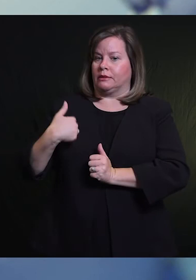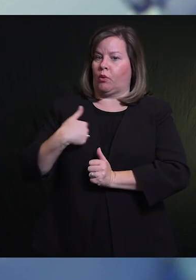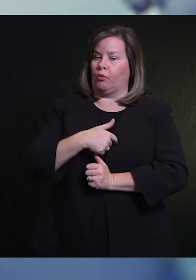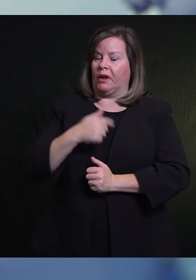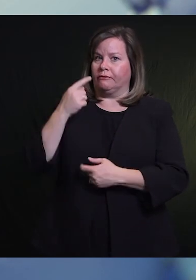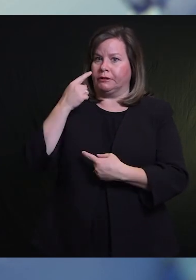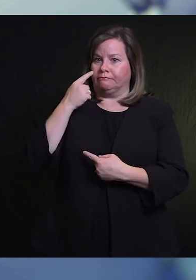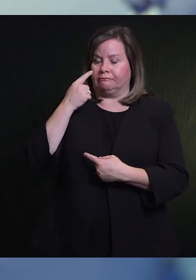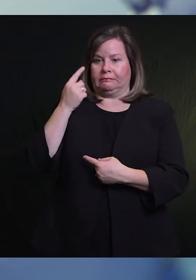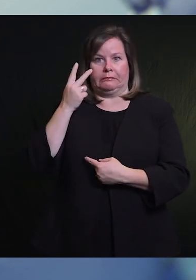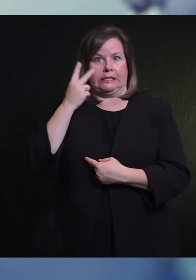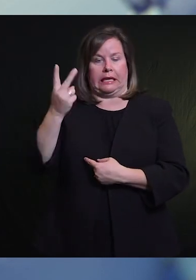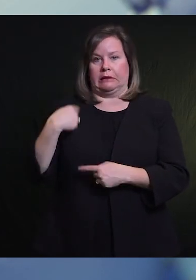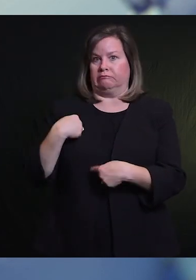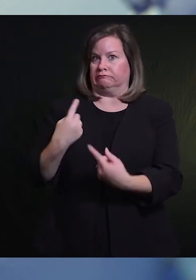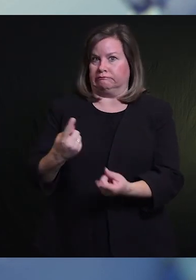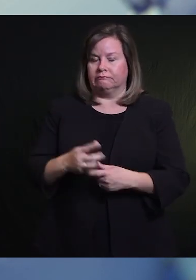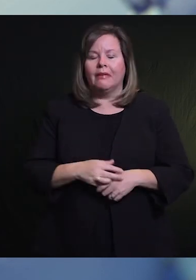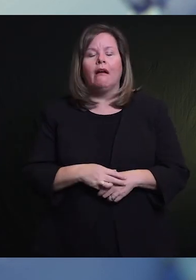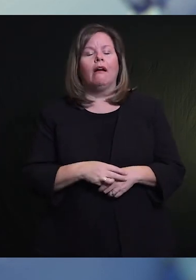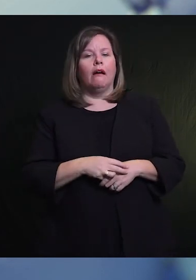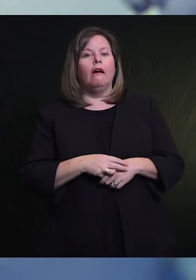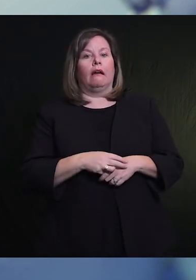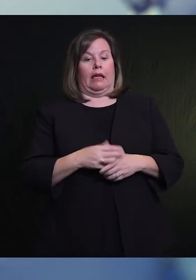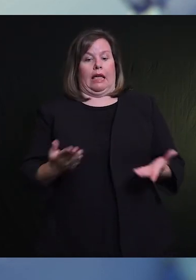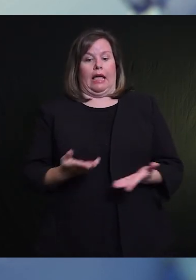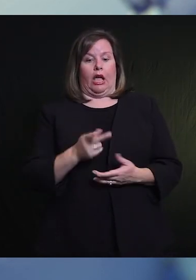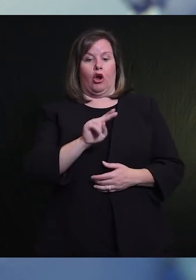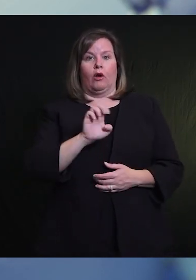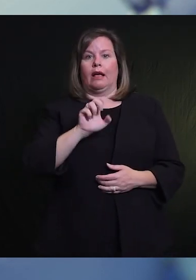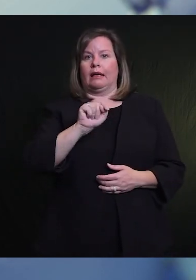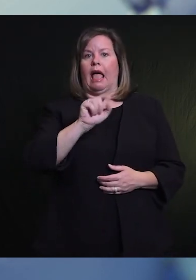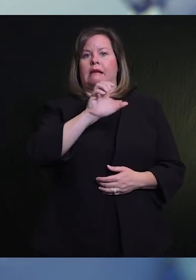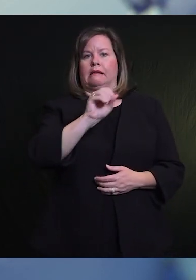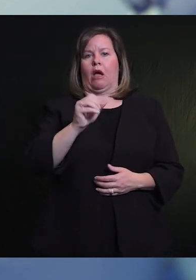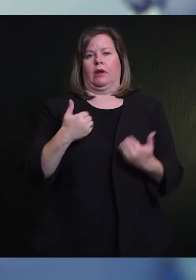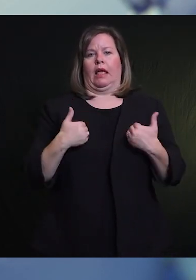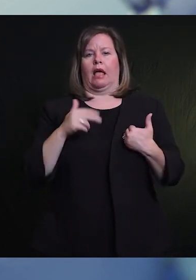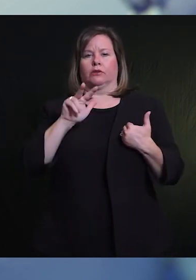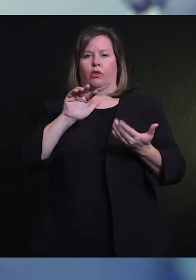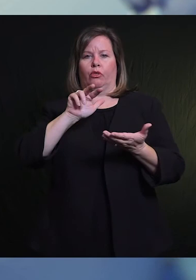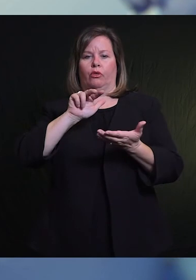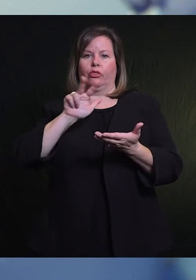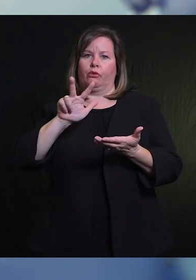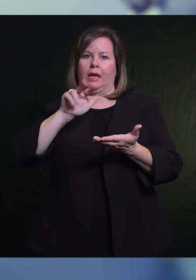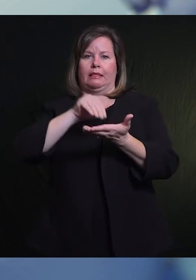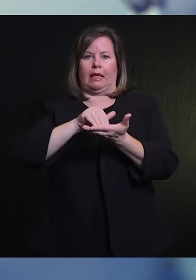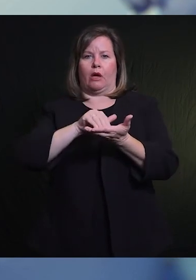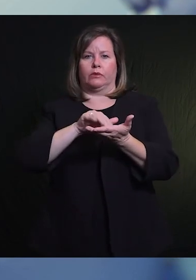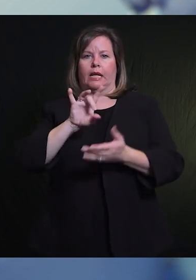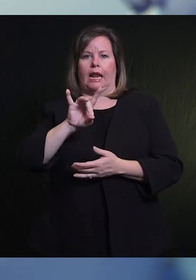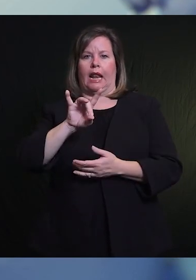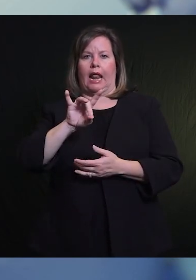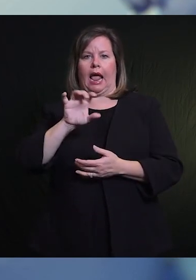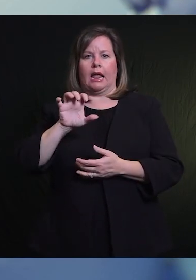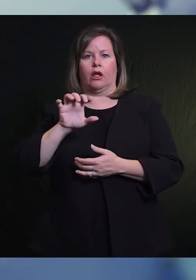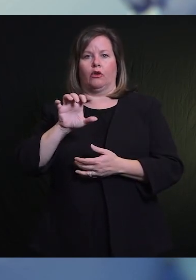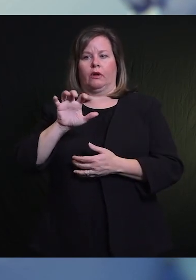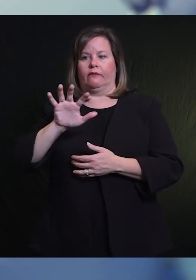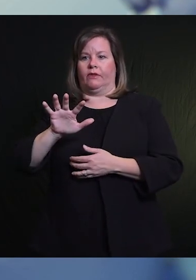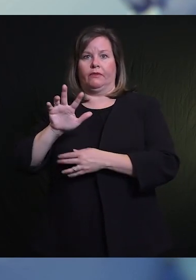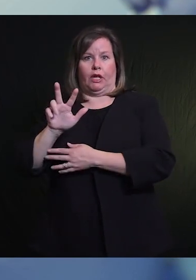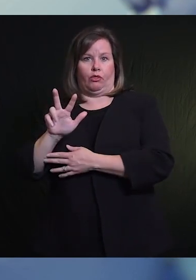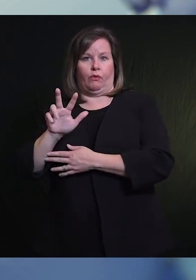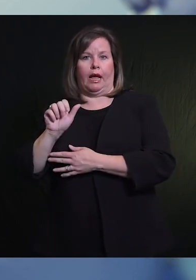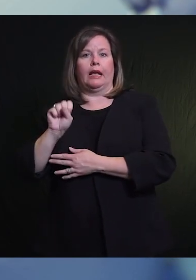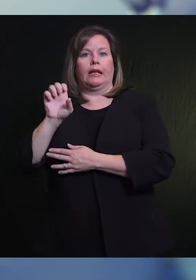bastante tiempo. Aquí en el Condado de Kent a partir de esta mañana se me informó que hay 3,853 casos diagnosticados